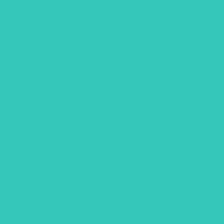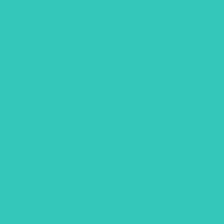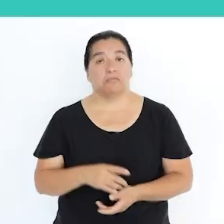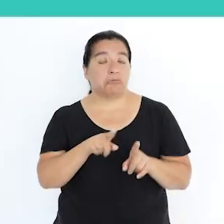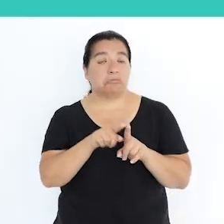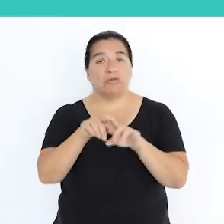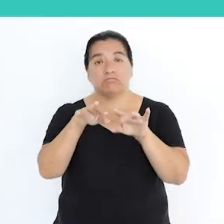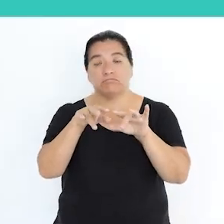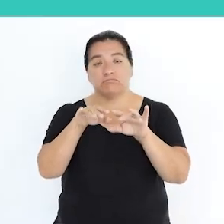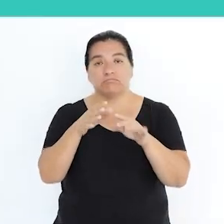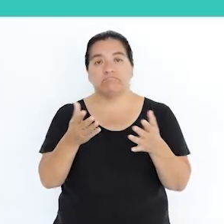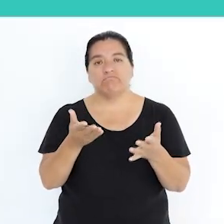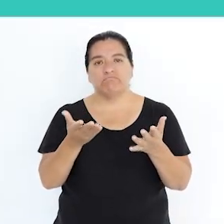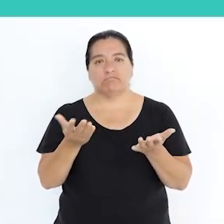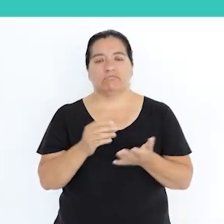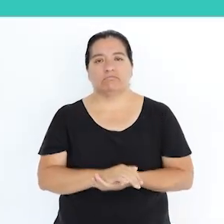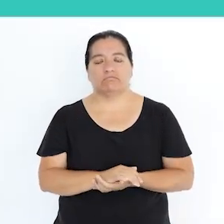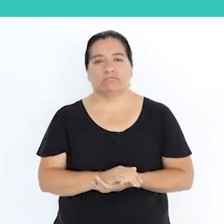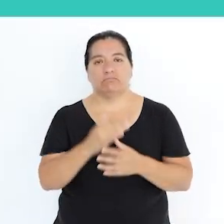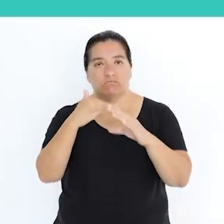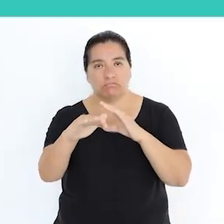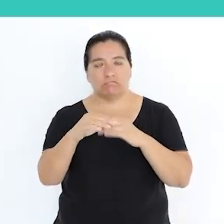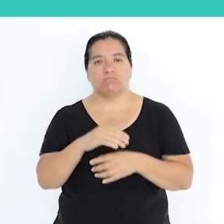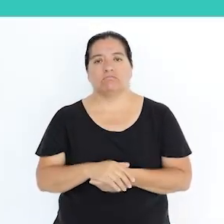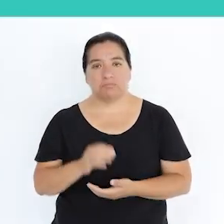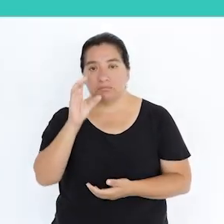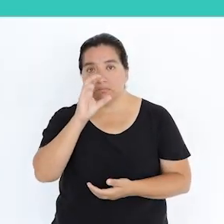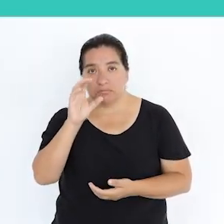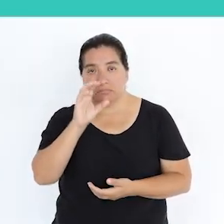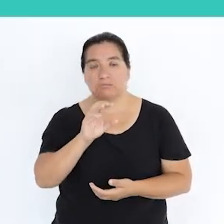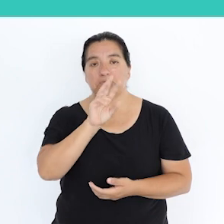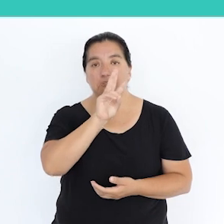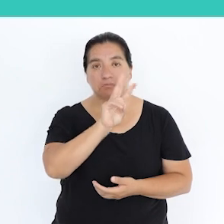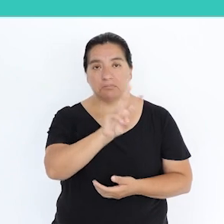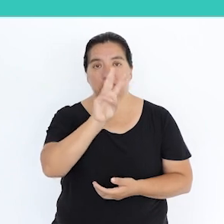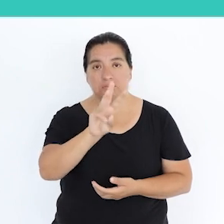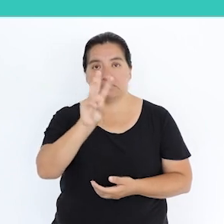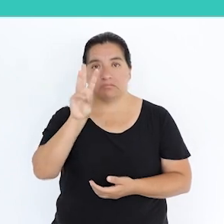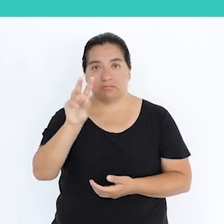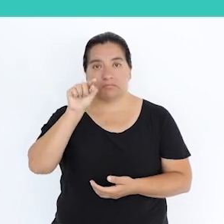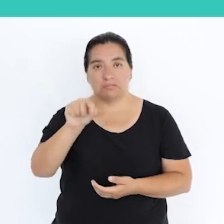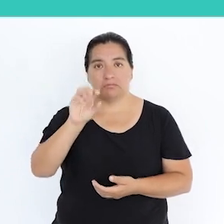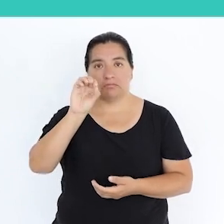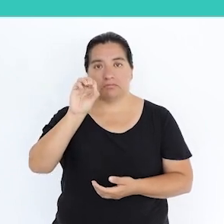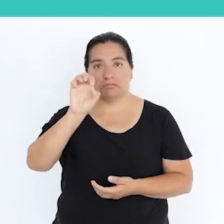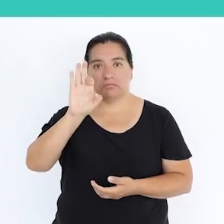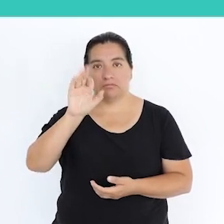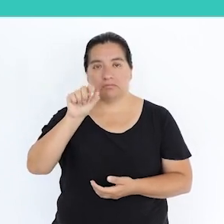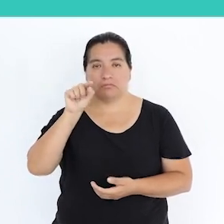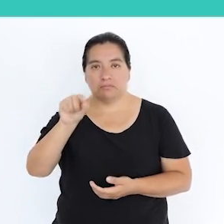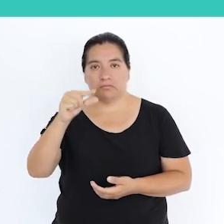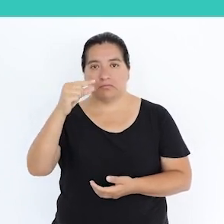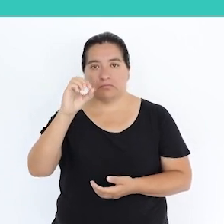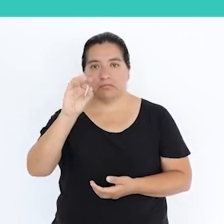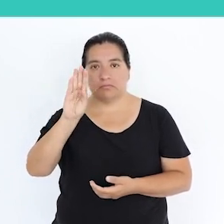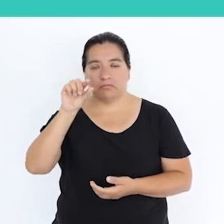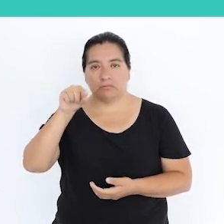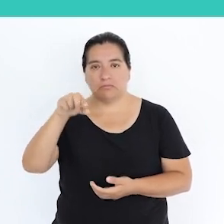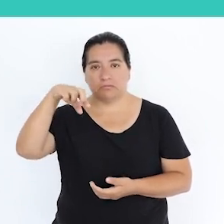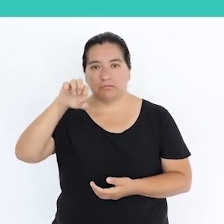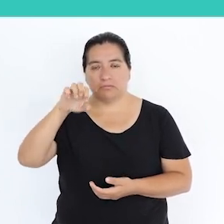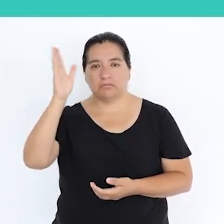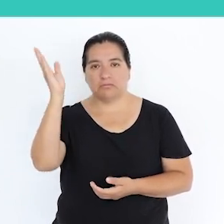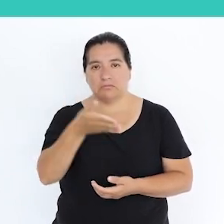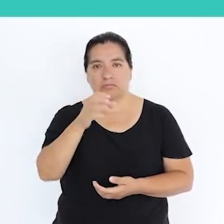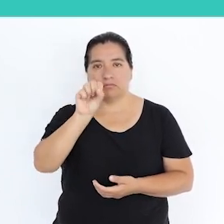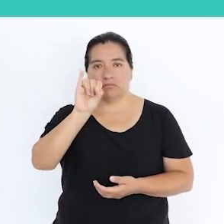Vía virtual a través de las siguientes plataformas en el sitio web www.oefa.gov